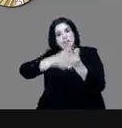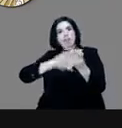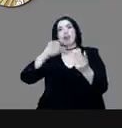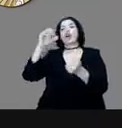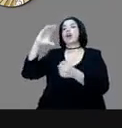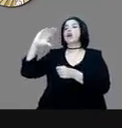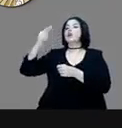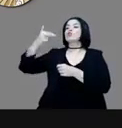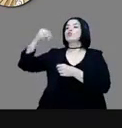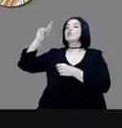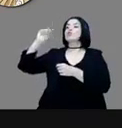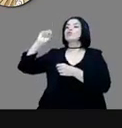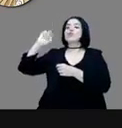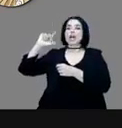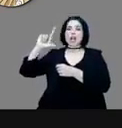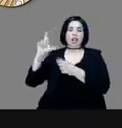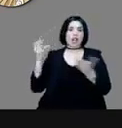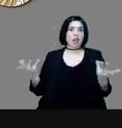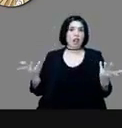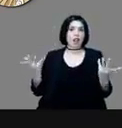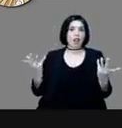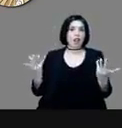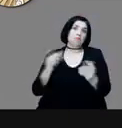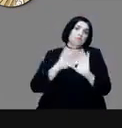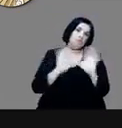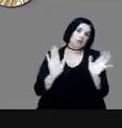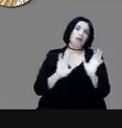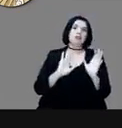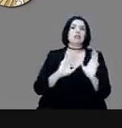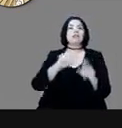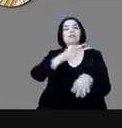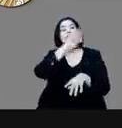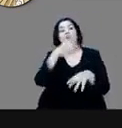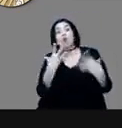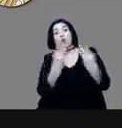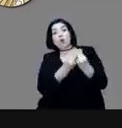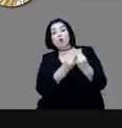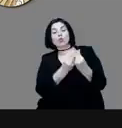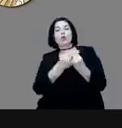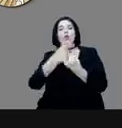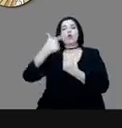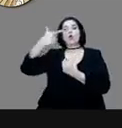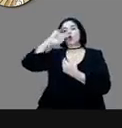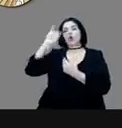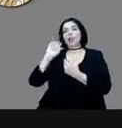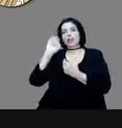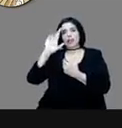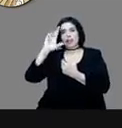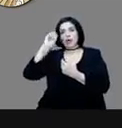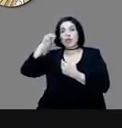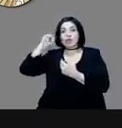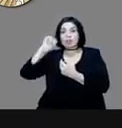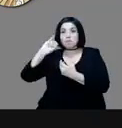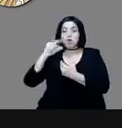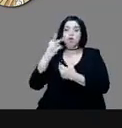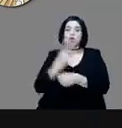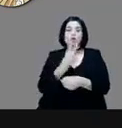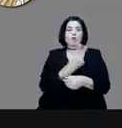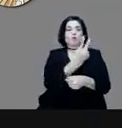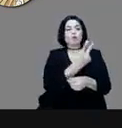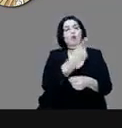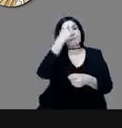junto con Jerónimo, van a dar un servicio impresionante, increíble